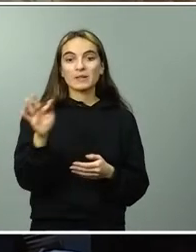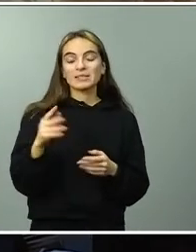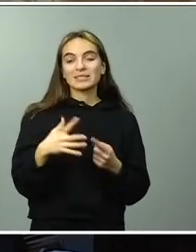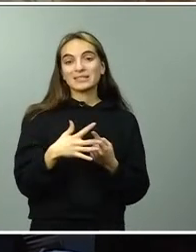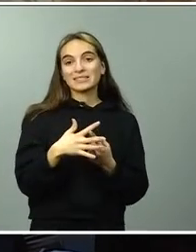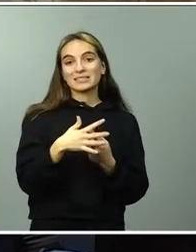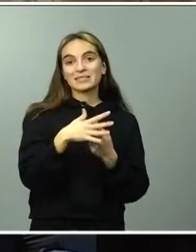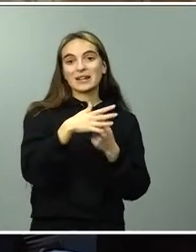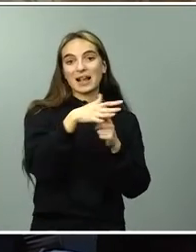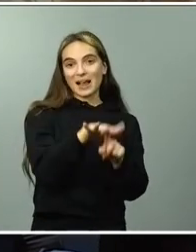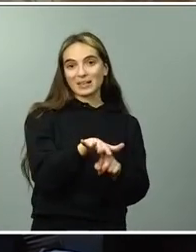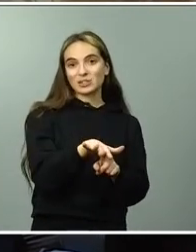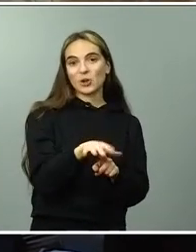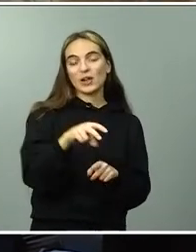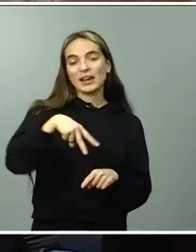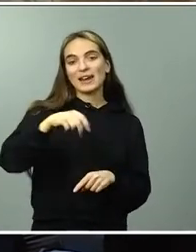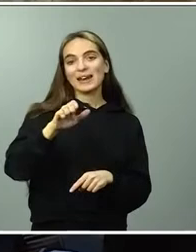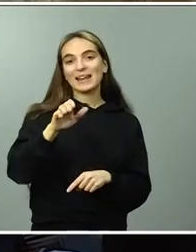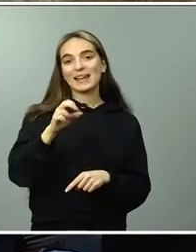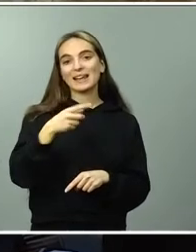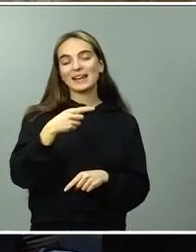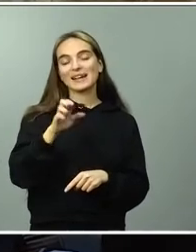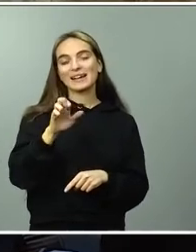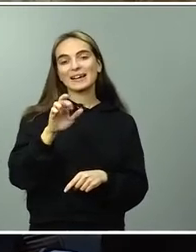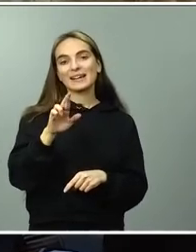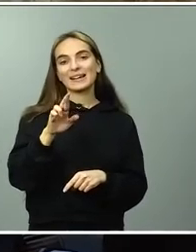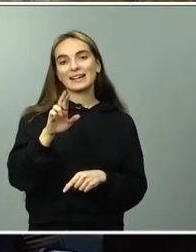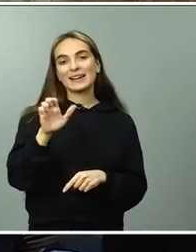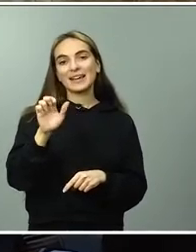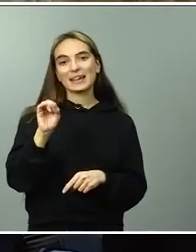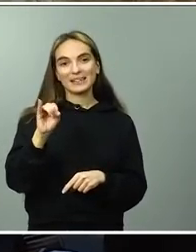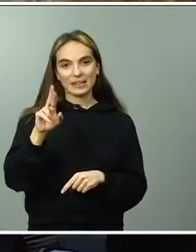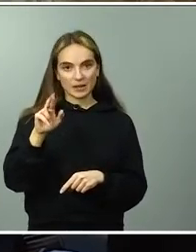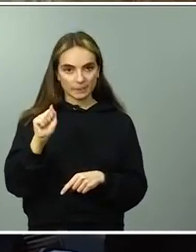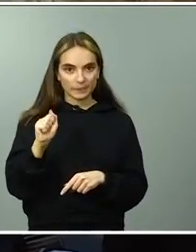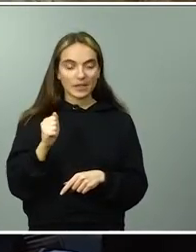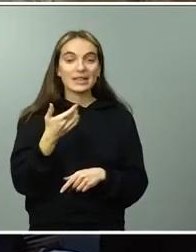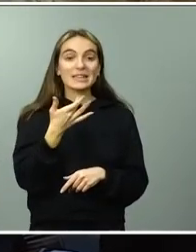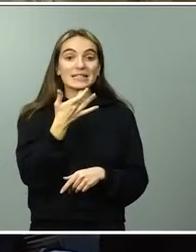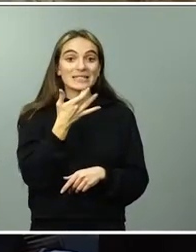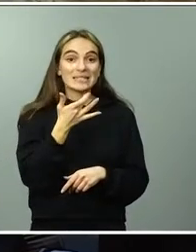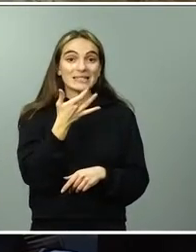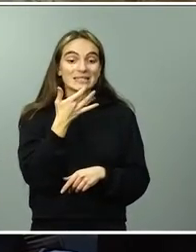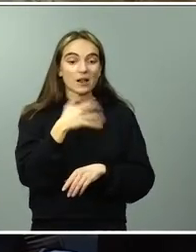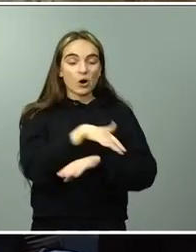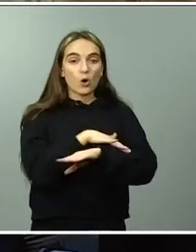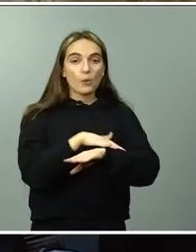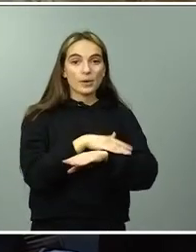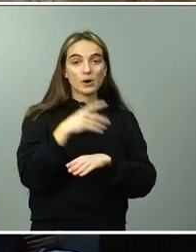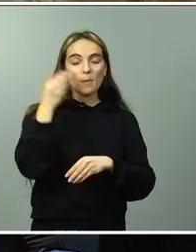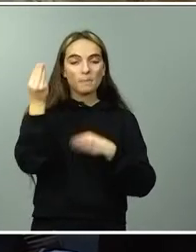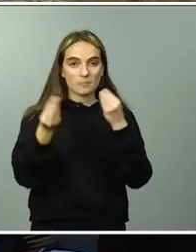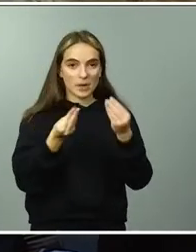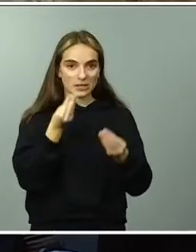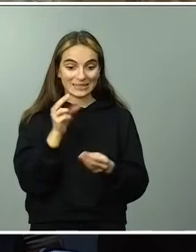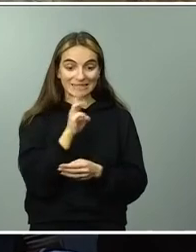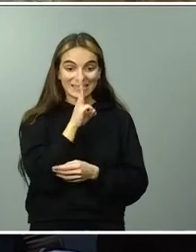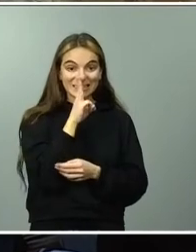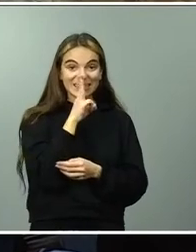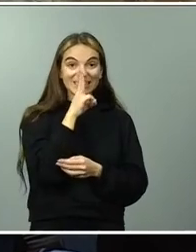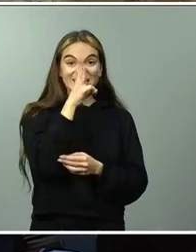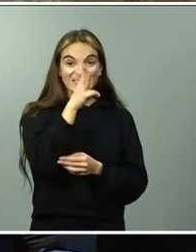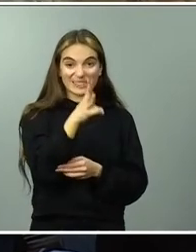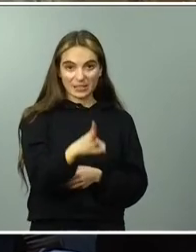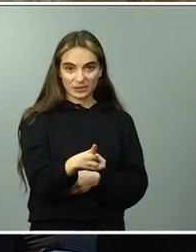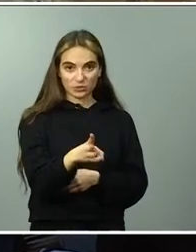saber si a la vista de lo que se está conociendo, si el Gobierno considera adecuado el plazo de tres años para que prescriban las faltas graves